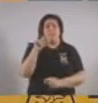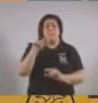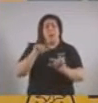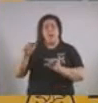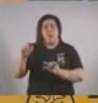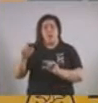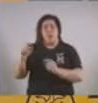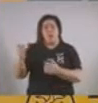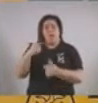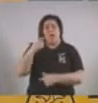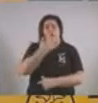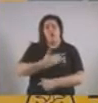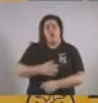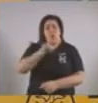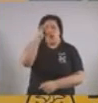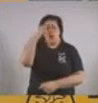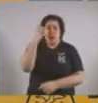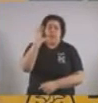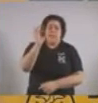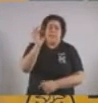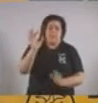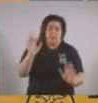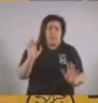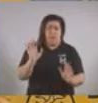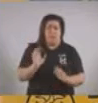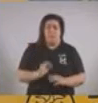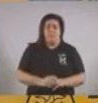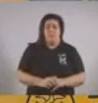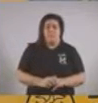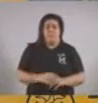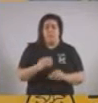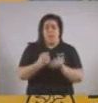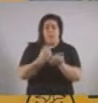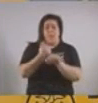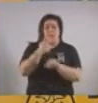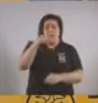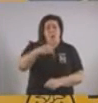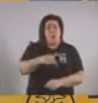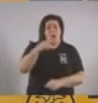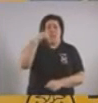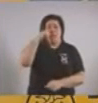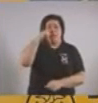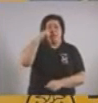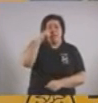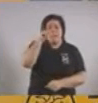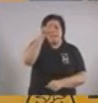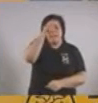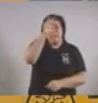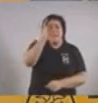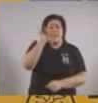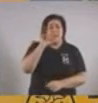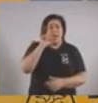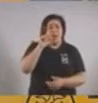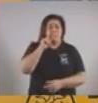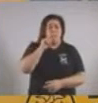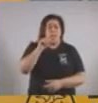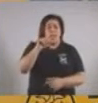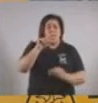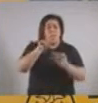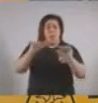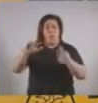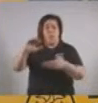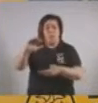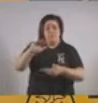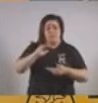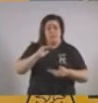gobierno nacional. Al día de hoy, recibimos ya 770.000 vacunas, y llevamos aplicadas el